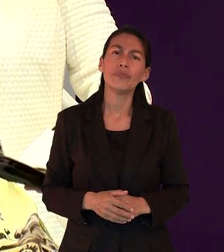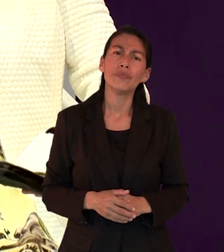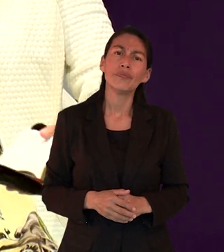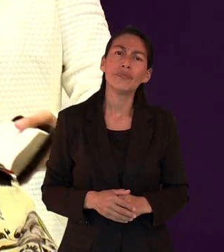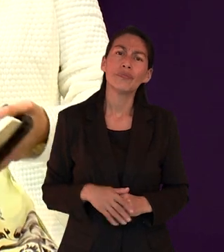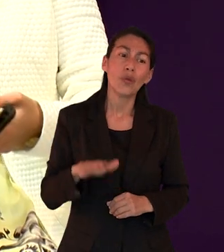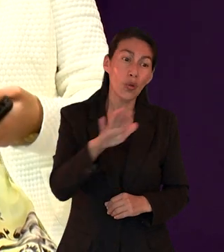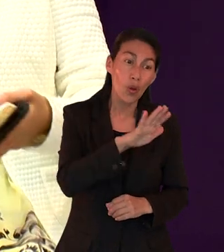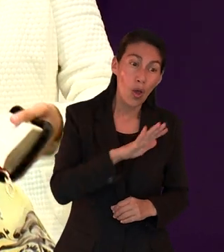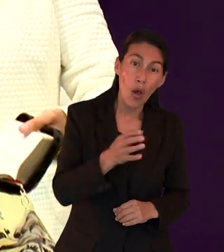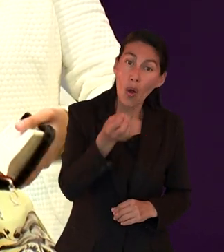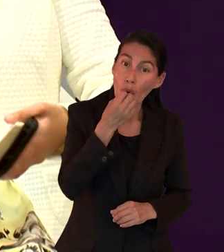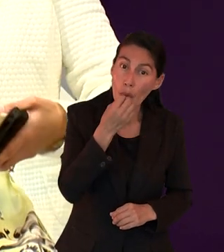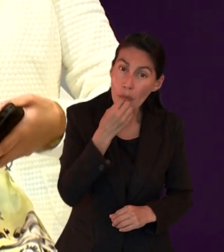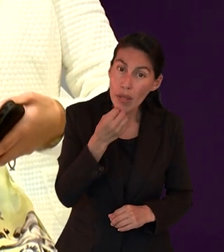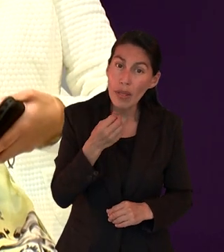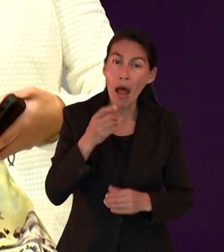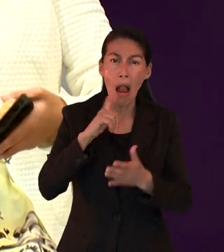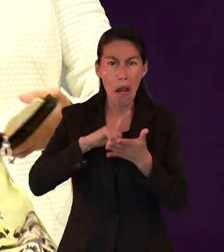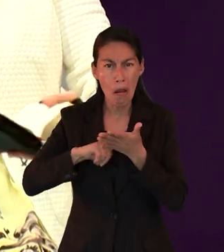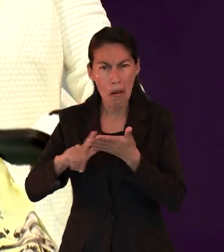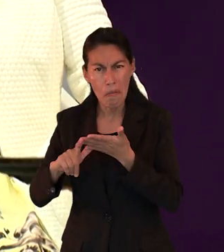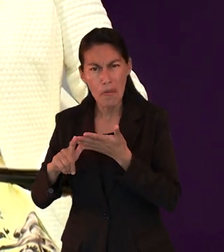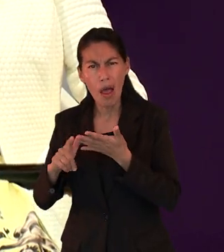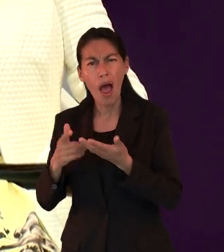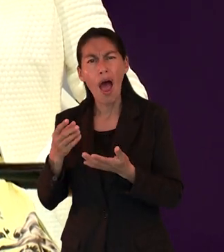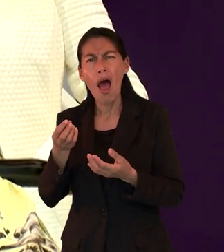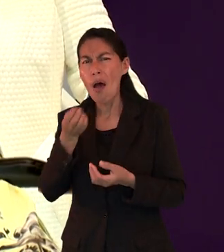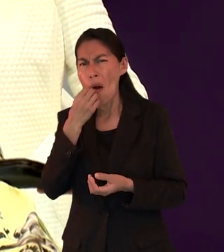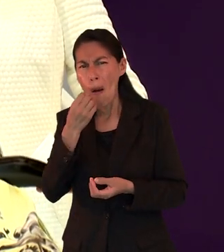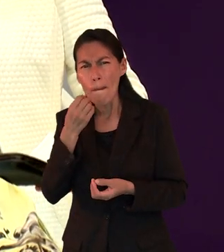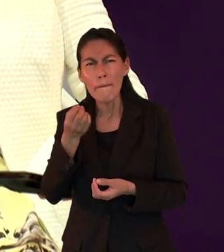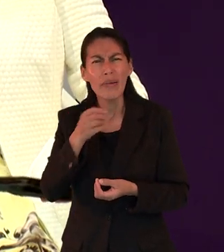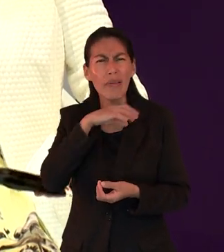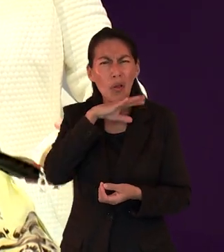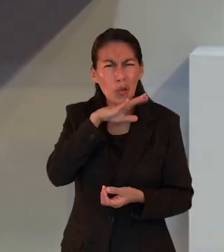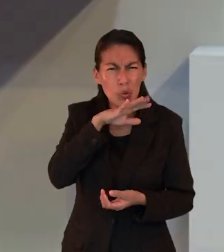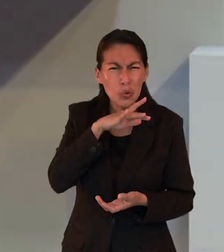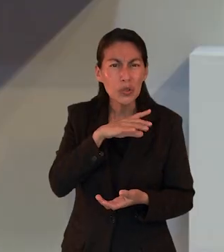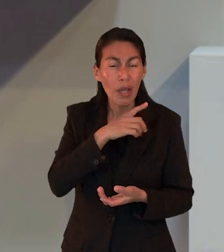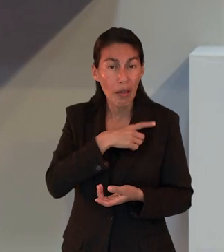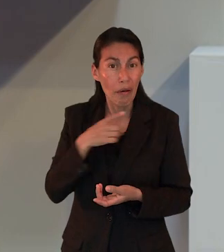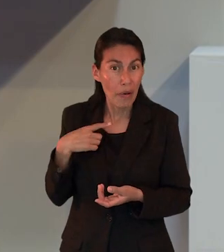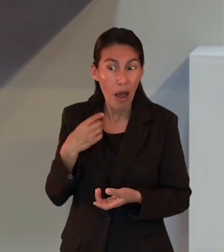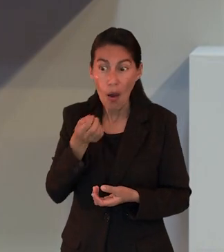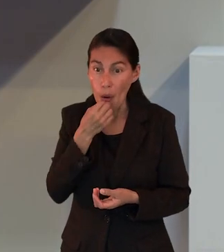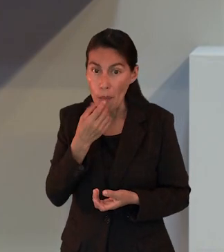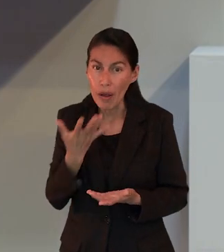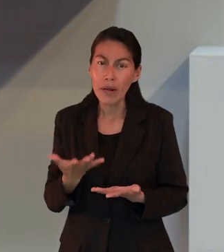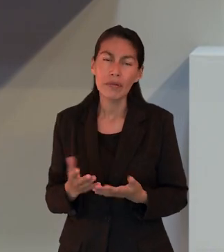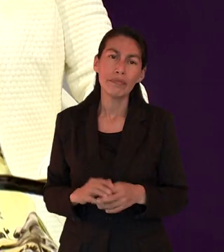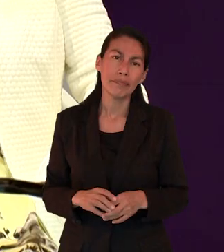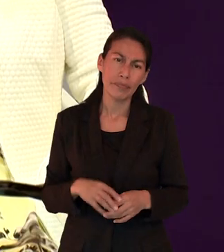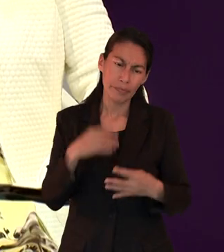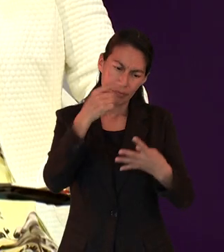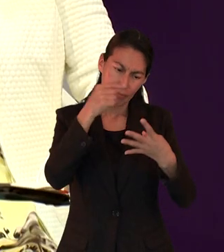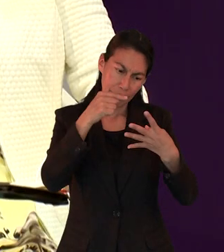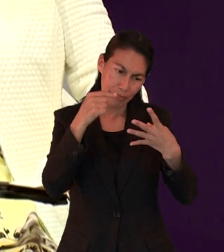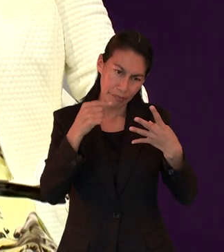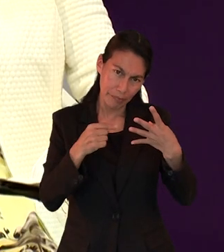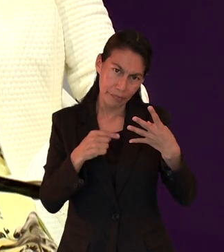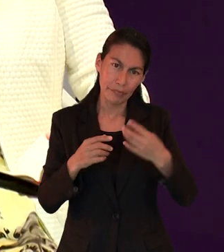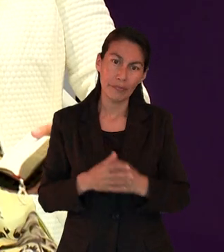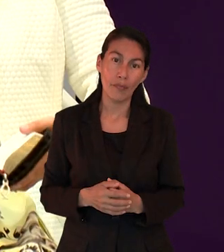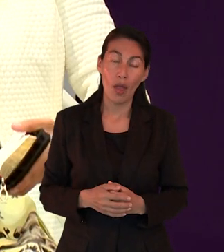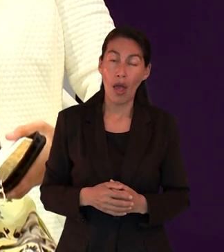y tenían que hacer la diferencia entre los alimentos limpios y los inmundos, y otras normas